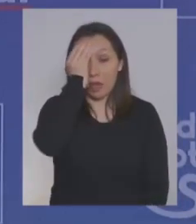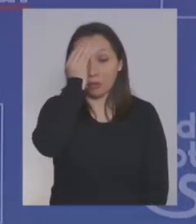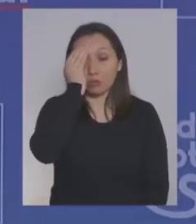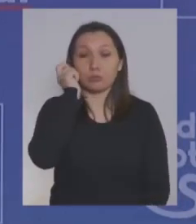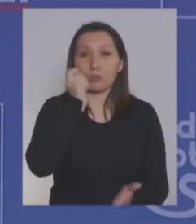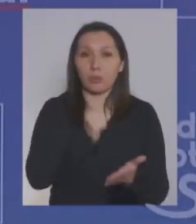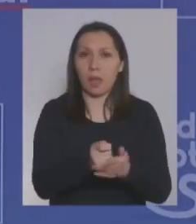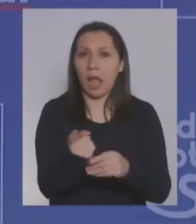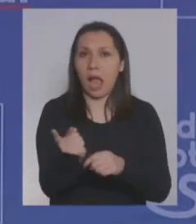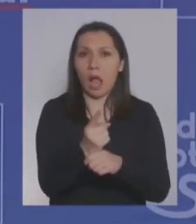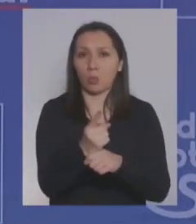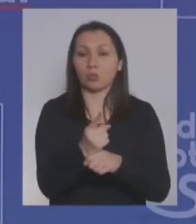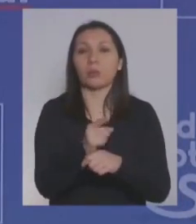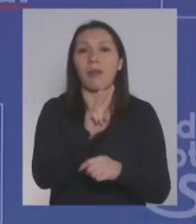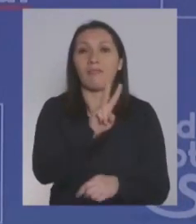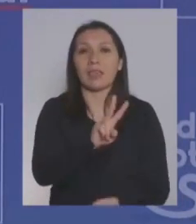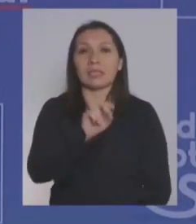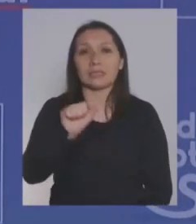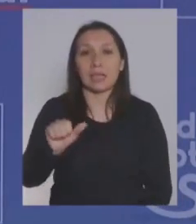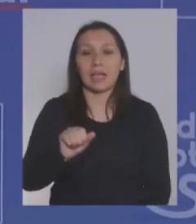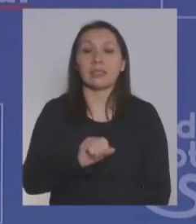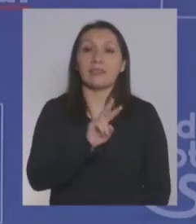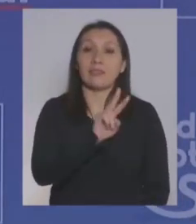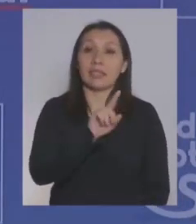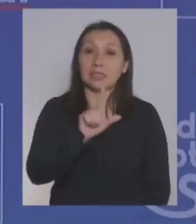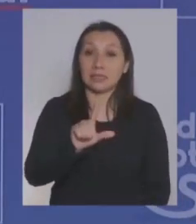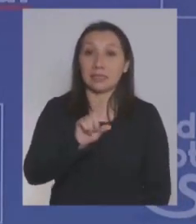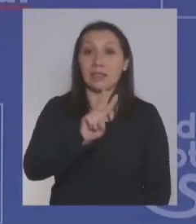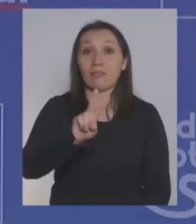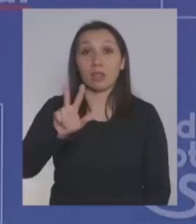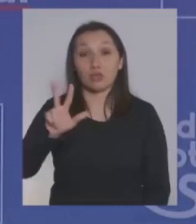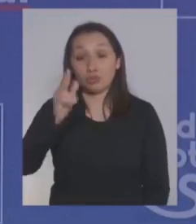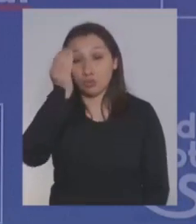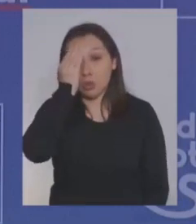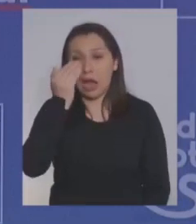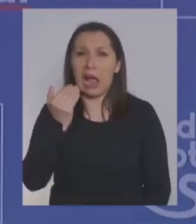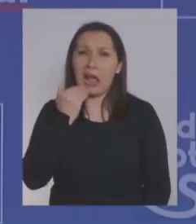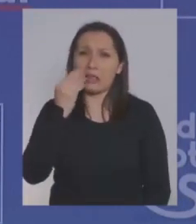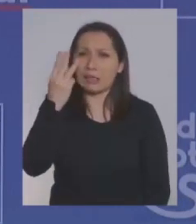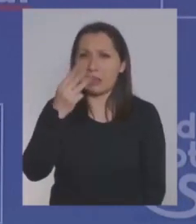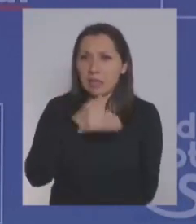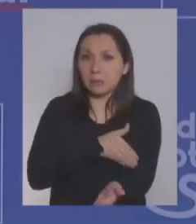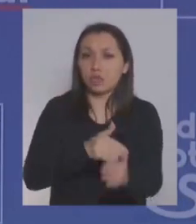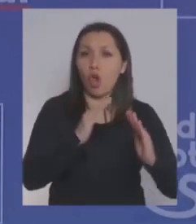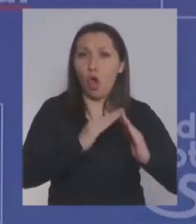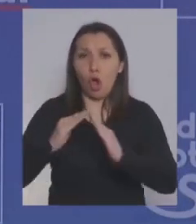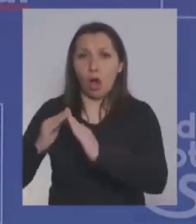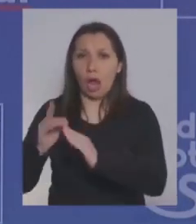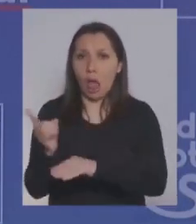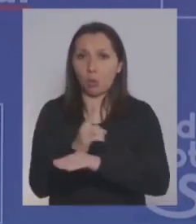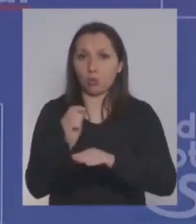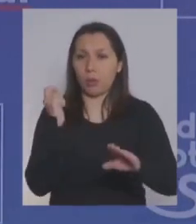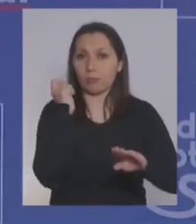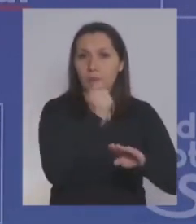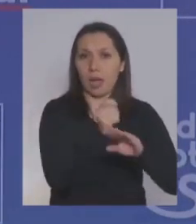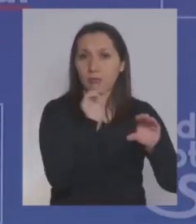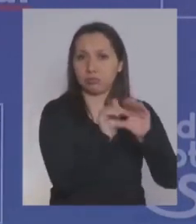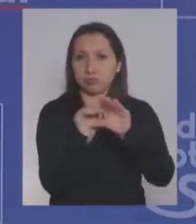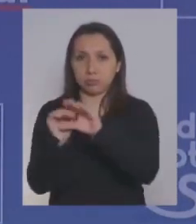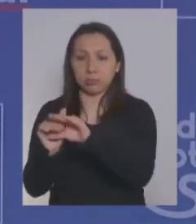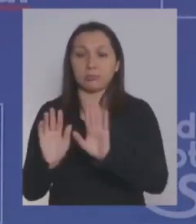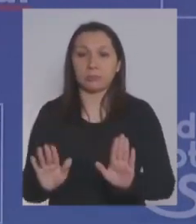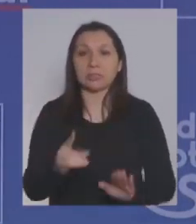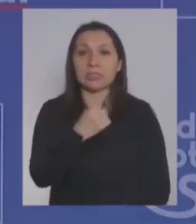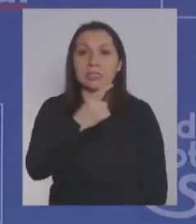que se pagó de forma automática 26, 27, 28 y llegó a casi 3 millones de hogares de forma automática, llegó al